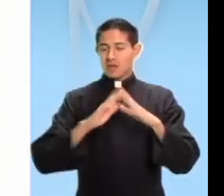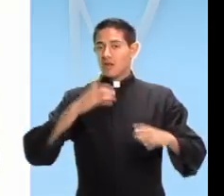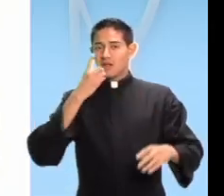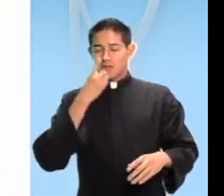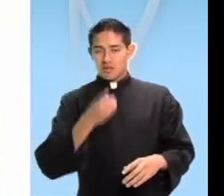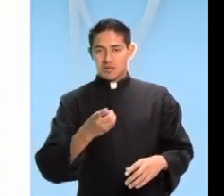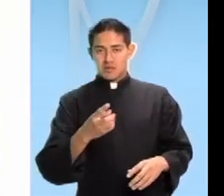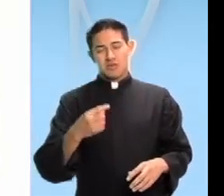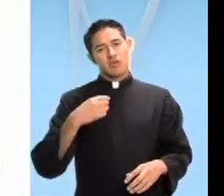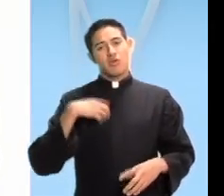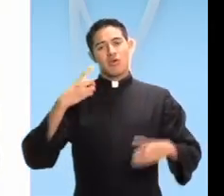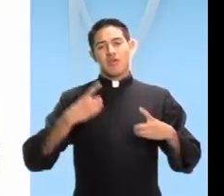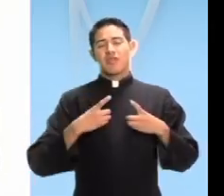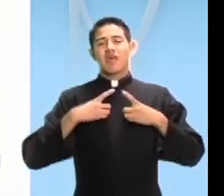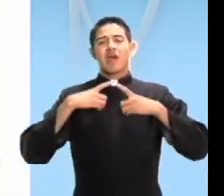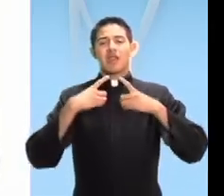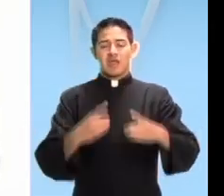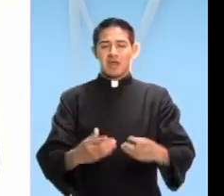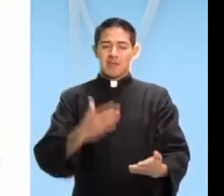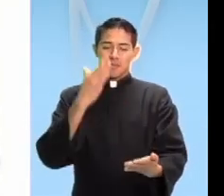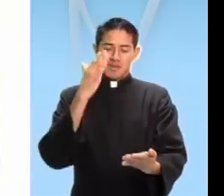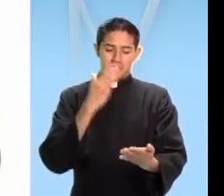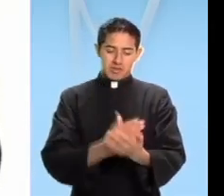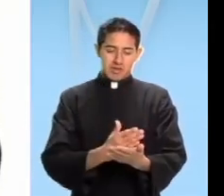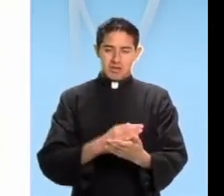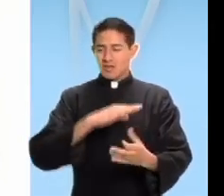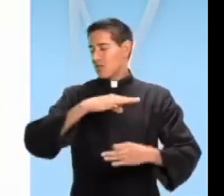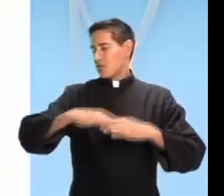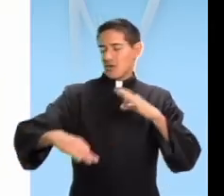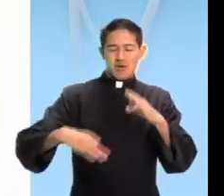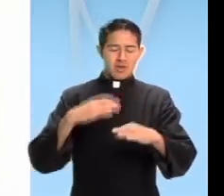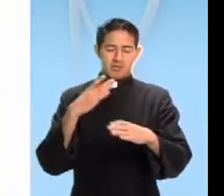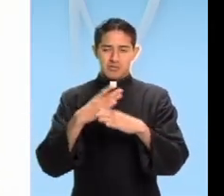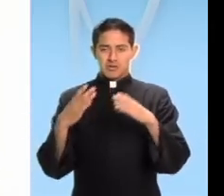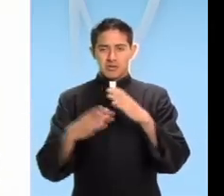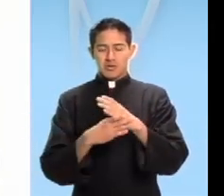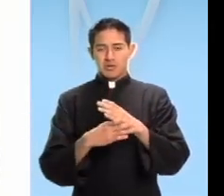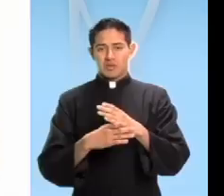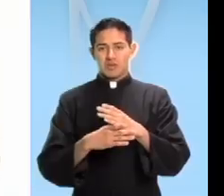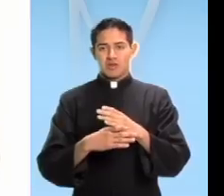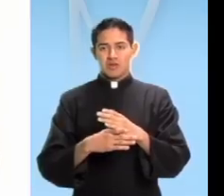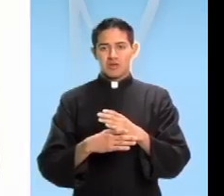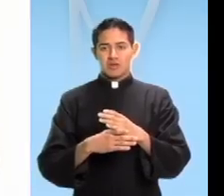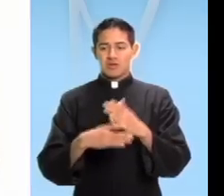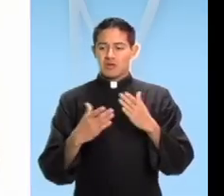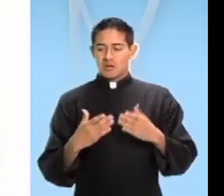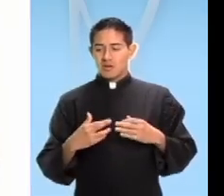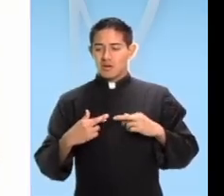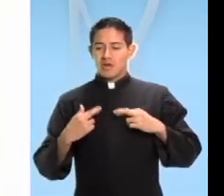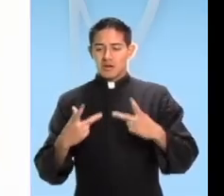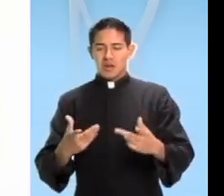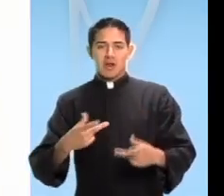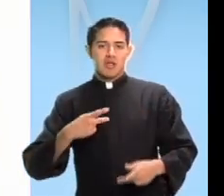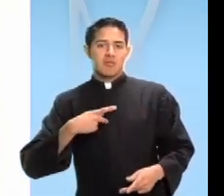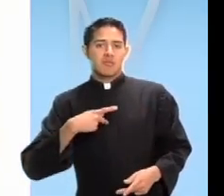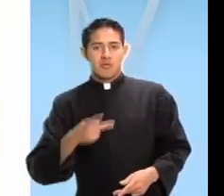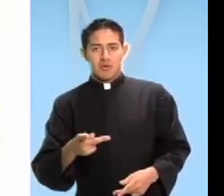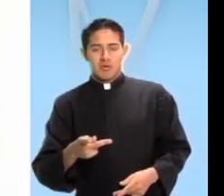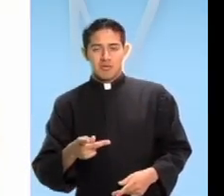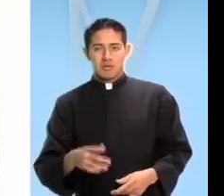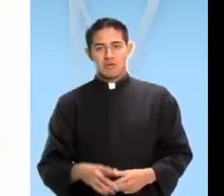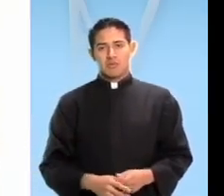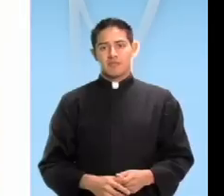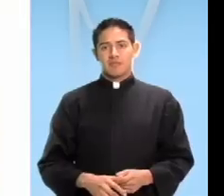mis bienes, la mitad de mis bienes a los pobres y cuatro veces